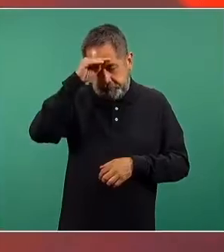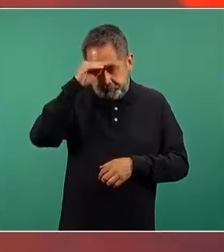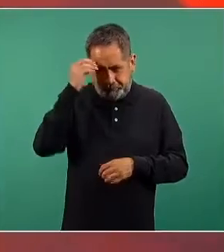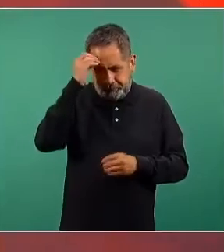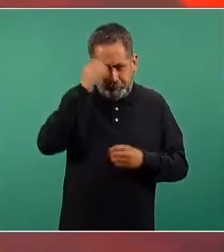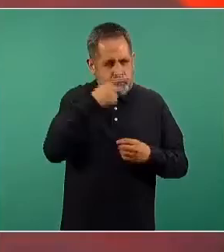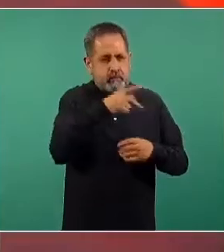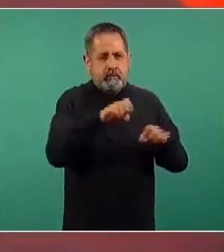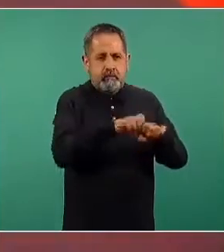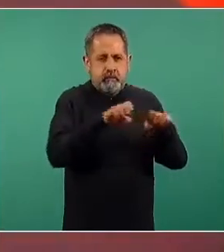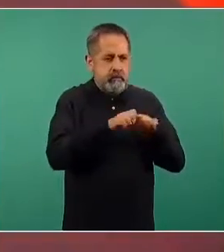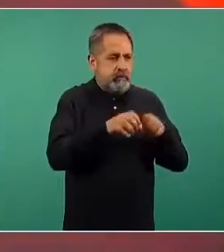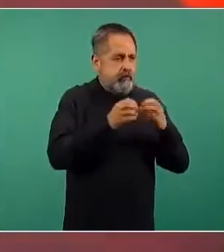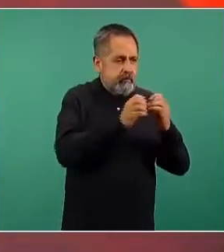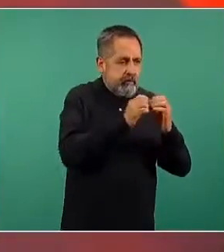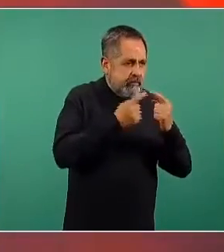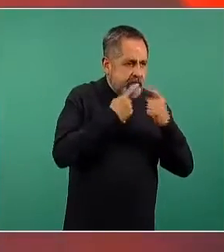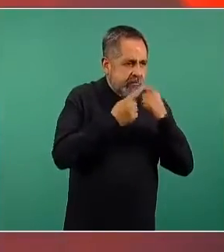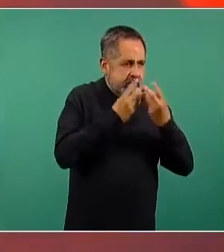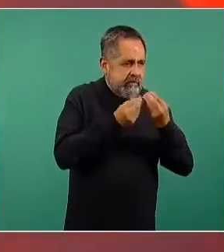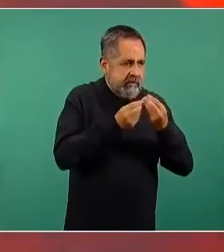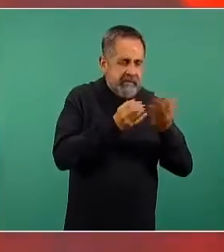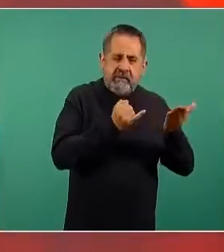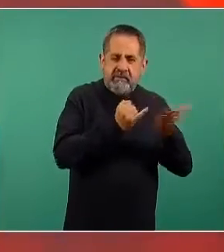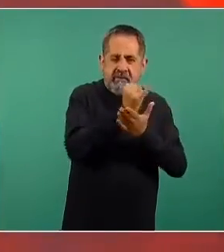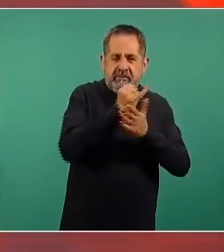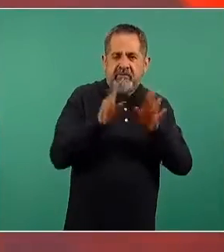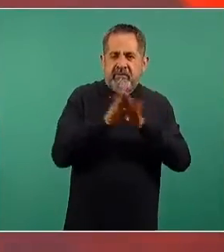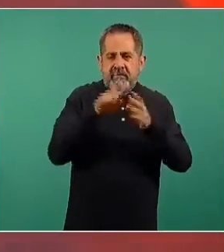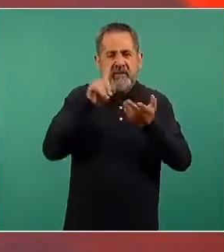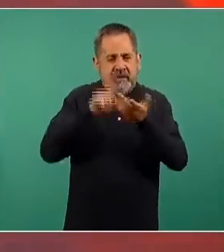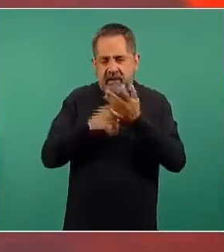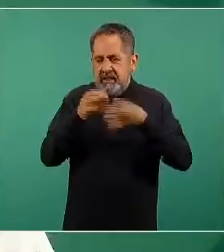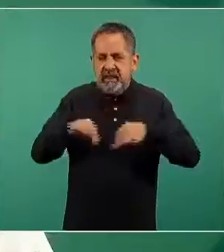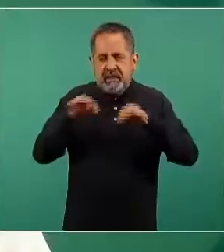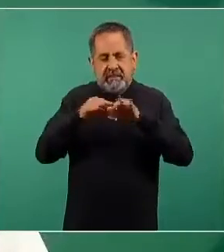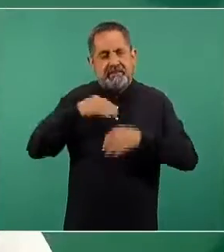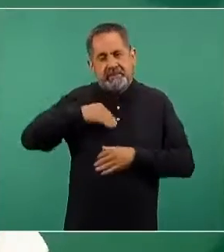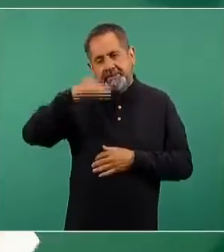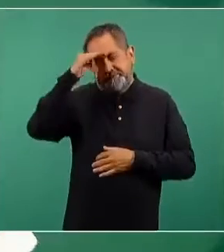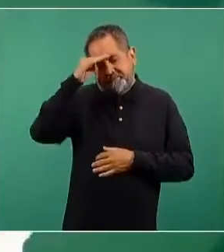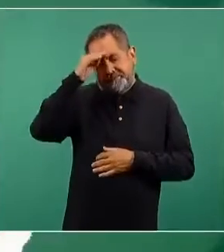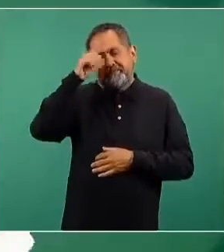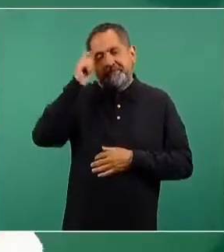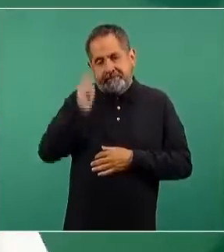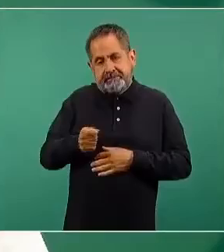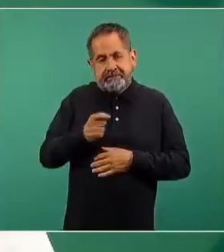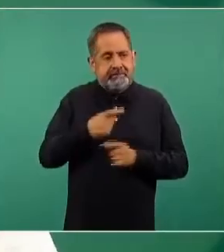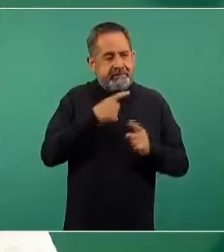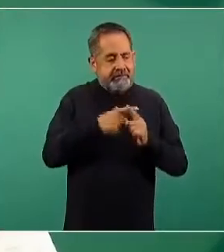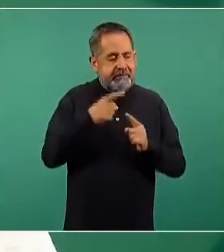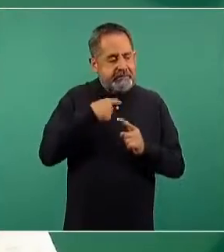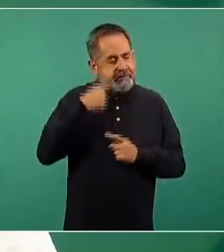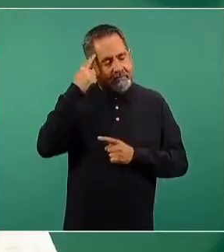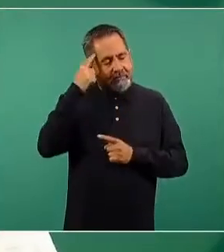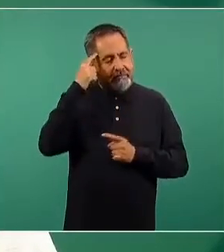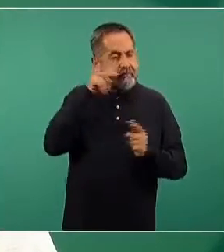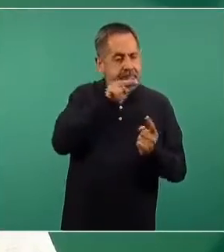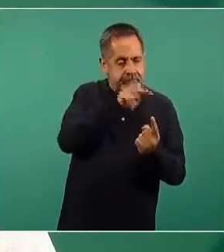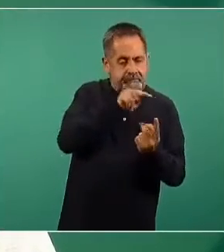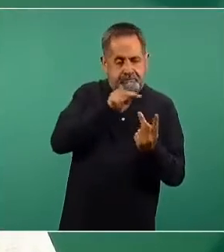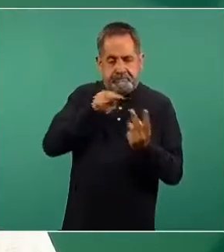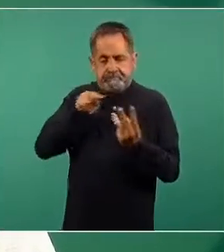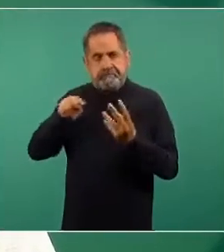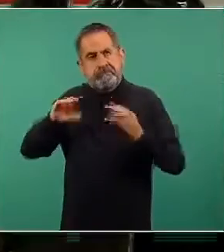deliberaciones y las resoluciones gubernamentales se tomen considerando los distintos aspectos de